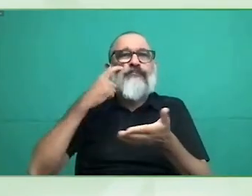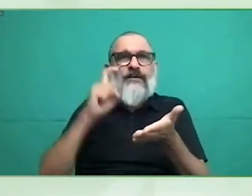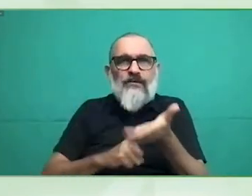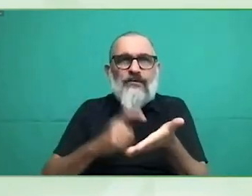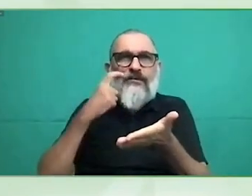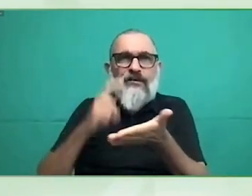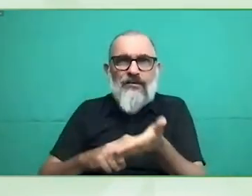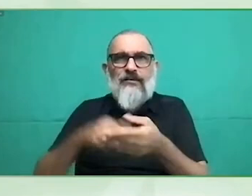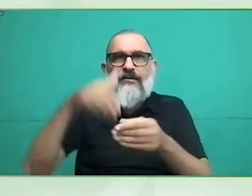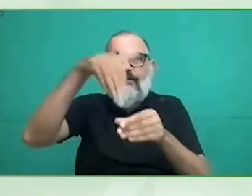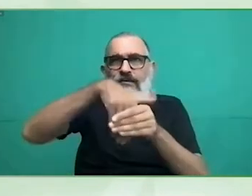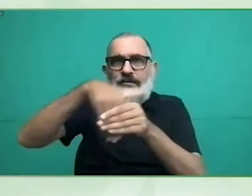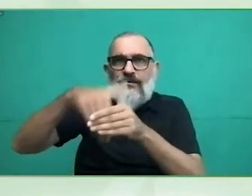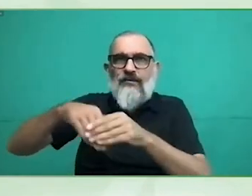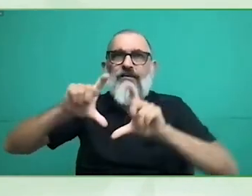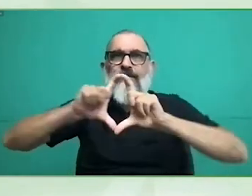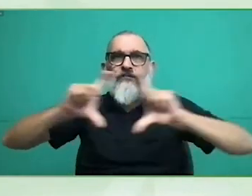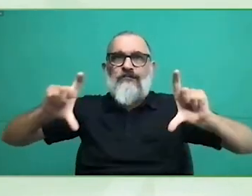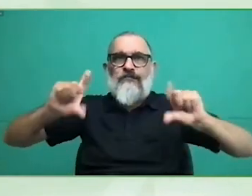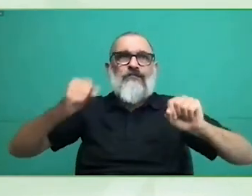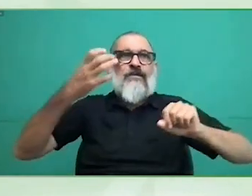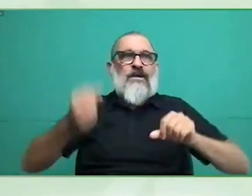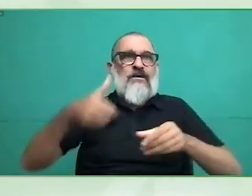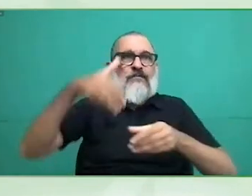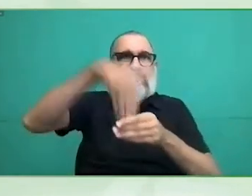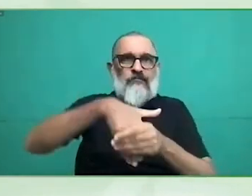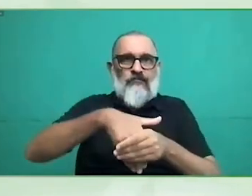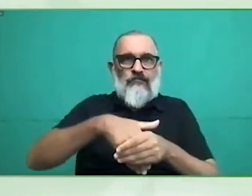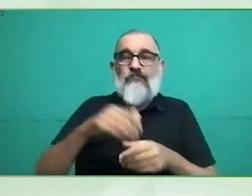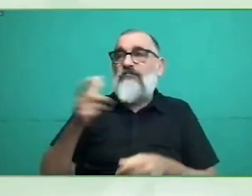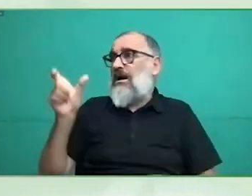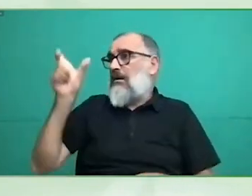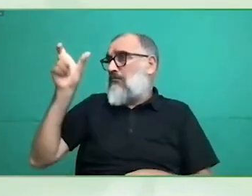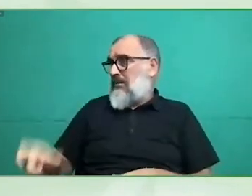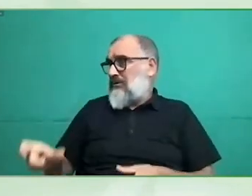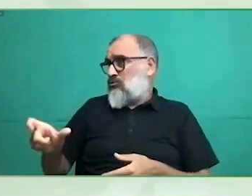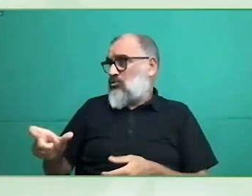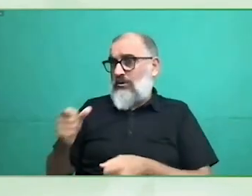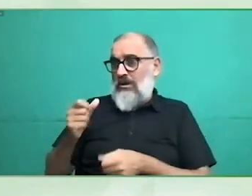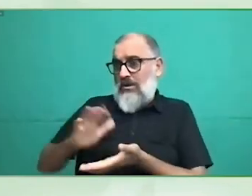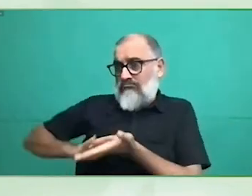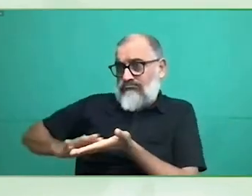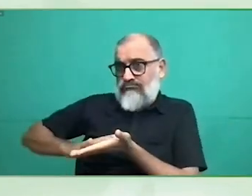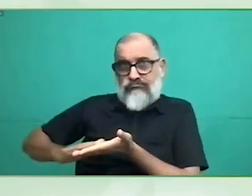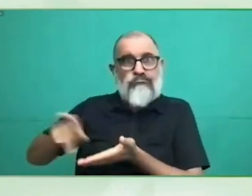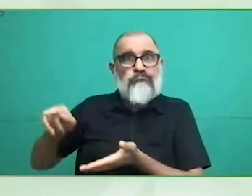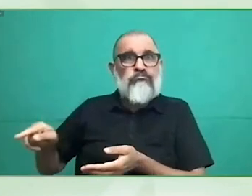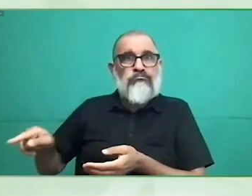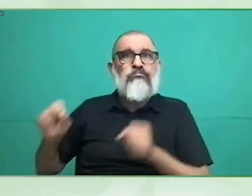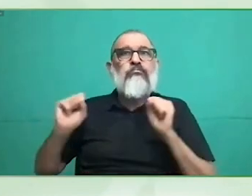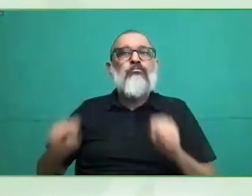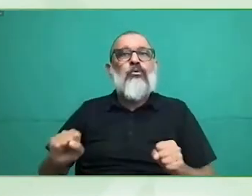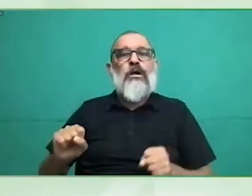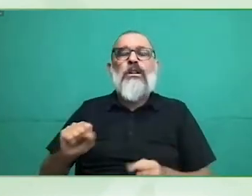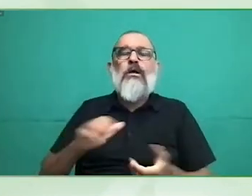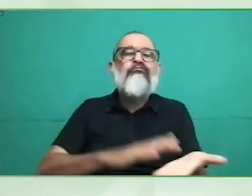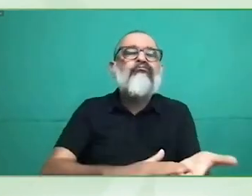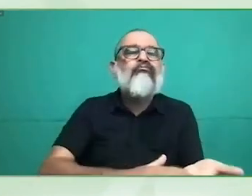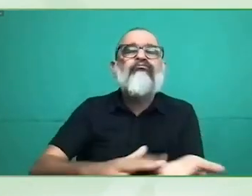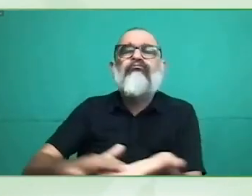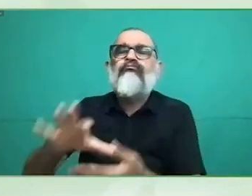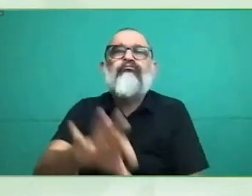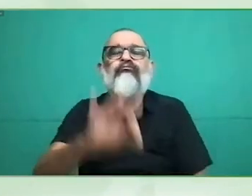pues garantizando el secreto además en España desde el 18 de octubre de 2018